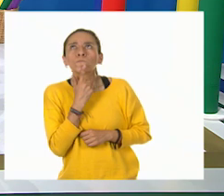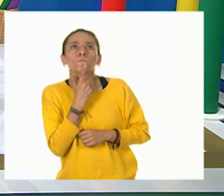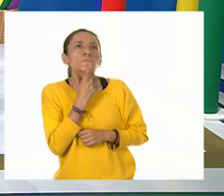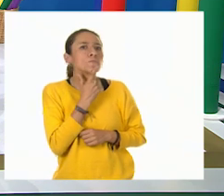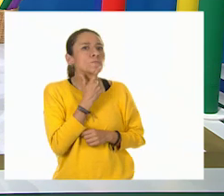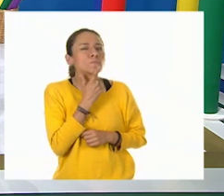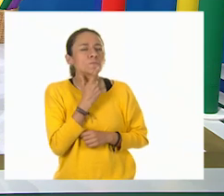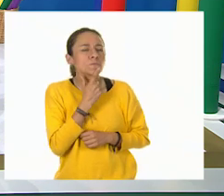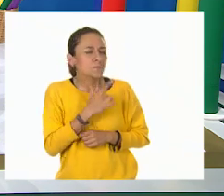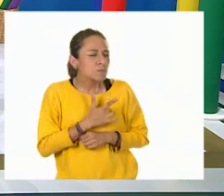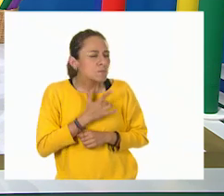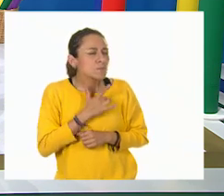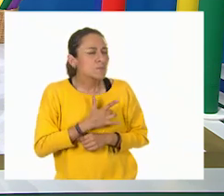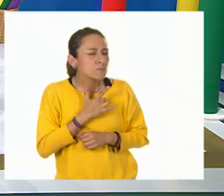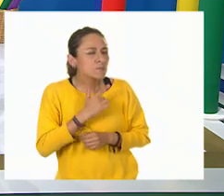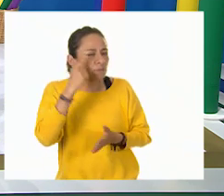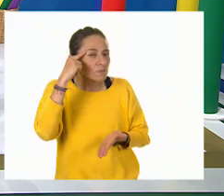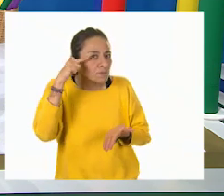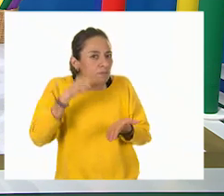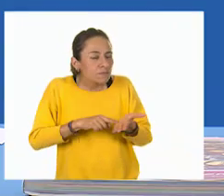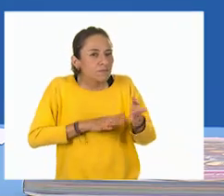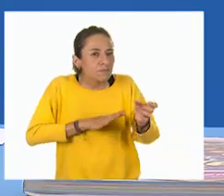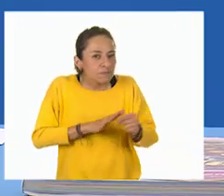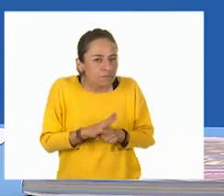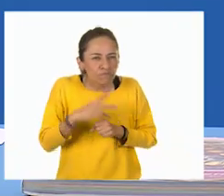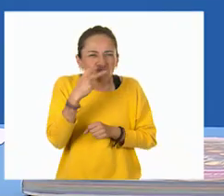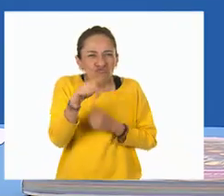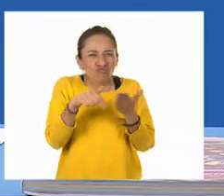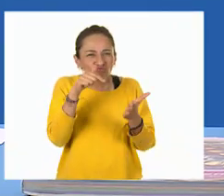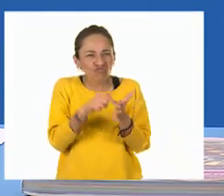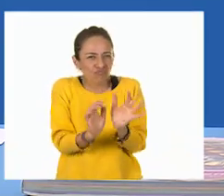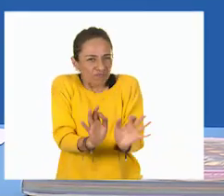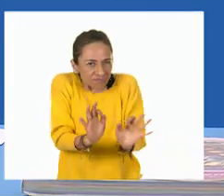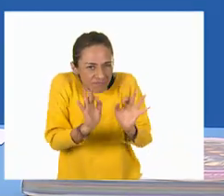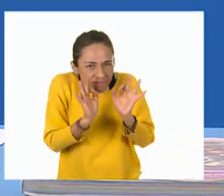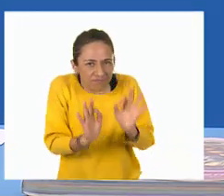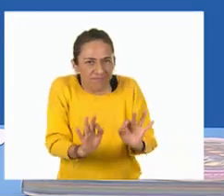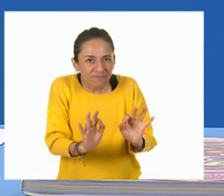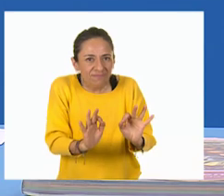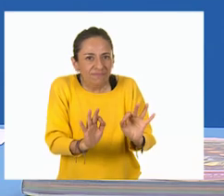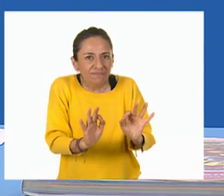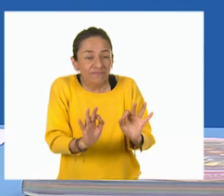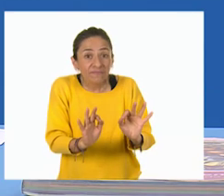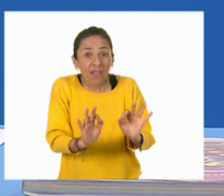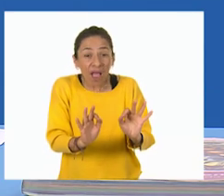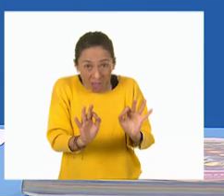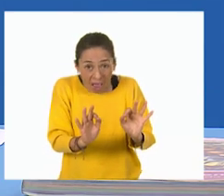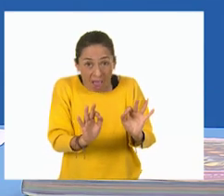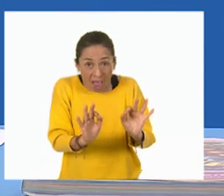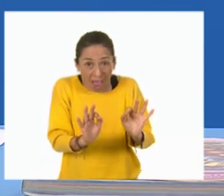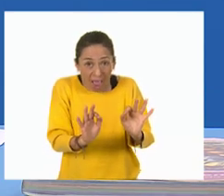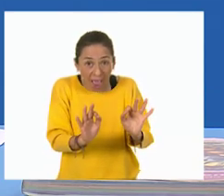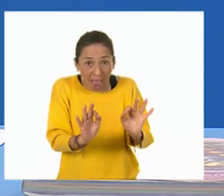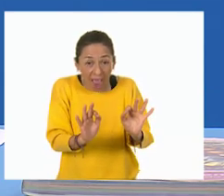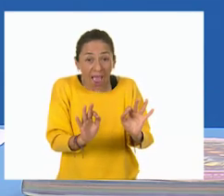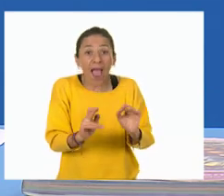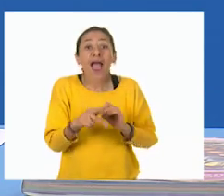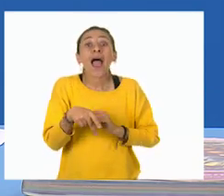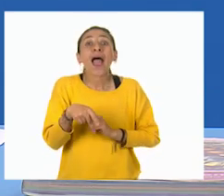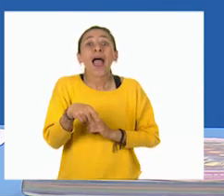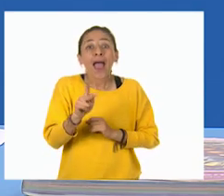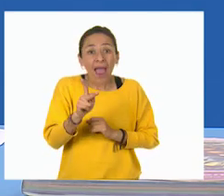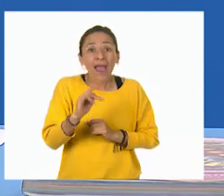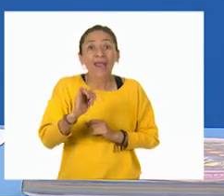Y creo que pertenece al lugar del kilolitro. Sí, kilolitro.